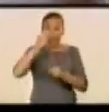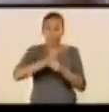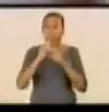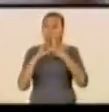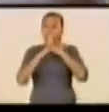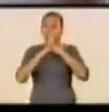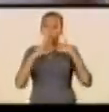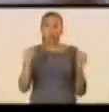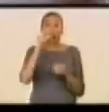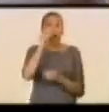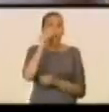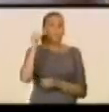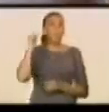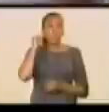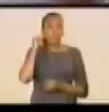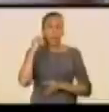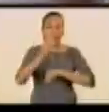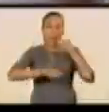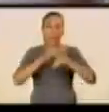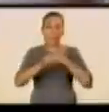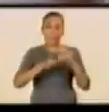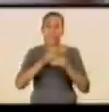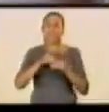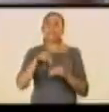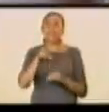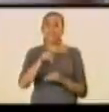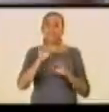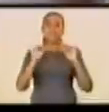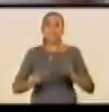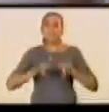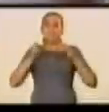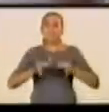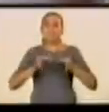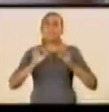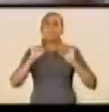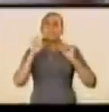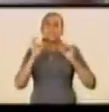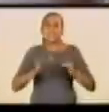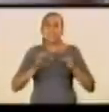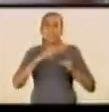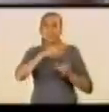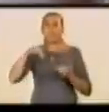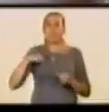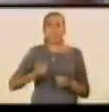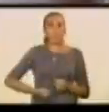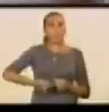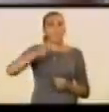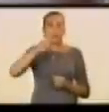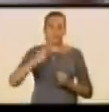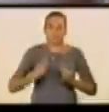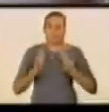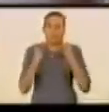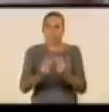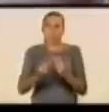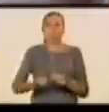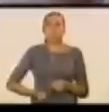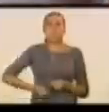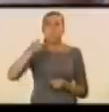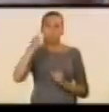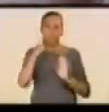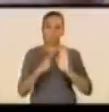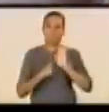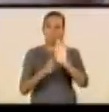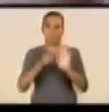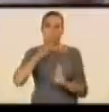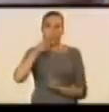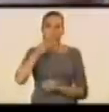todas y todos hacer que ella siempre sea nuestra mayor virtud, nuestra mayor distinción política.